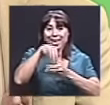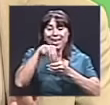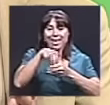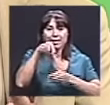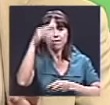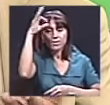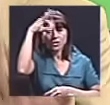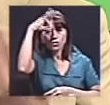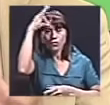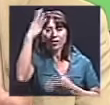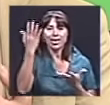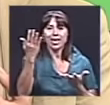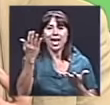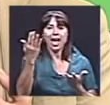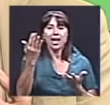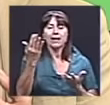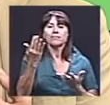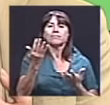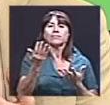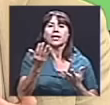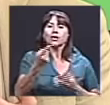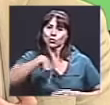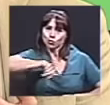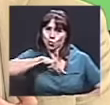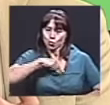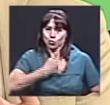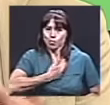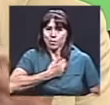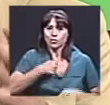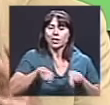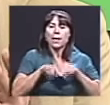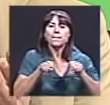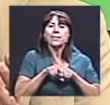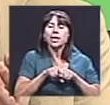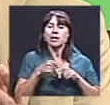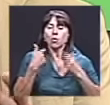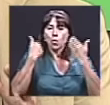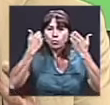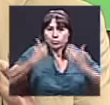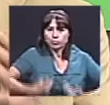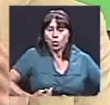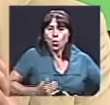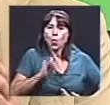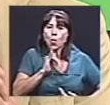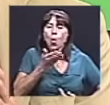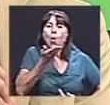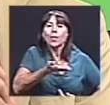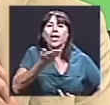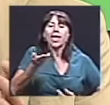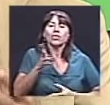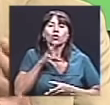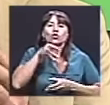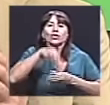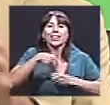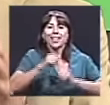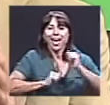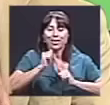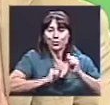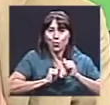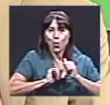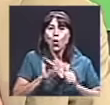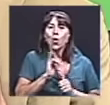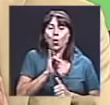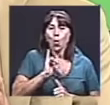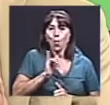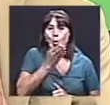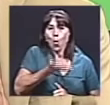el de asumirnos nosotros también como objetos de teatro, ¿verdad? Y en ese caso, como objeto